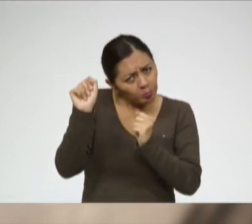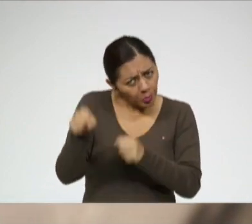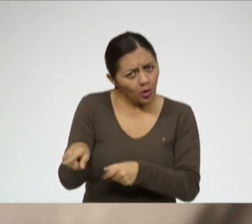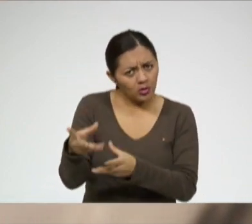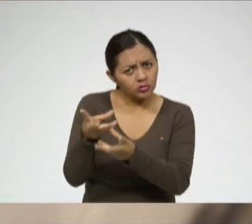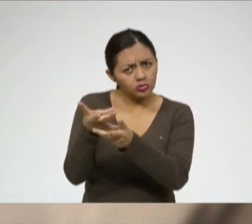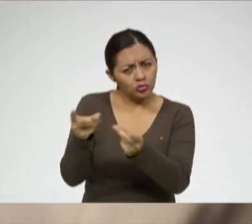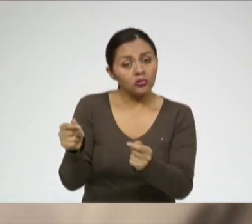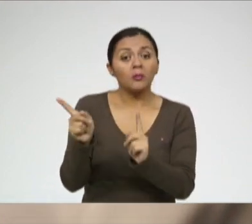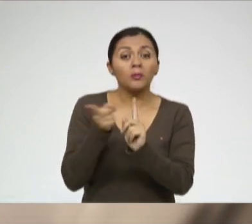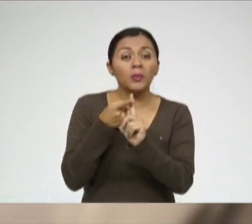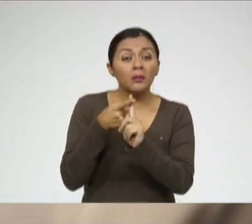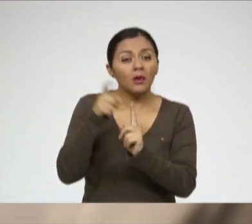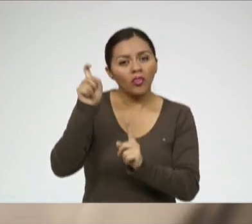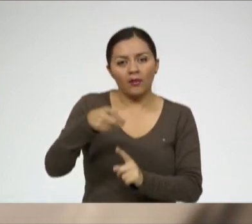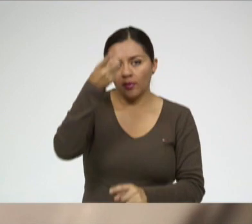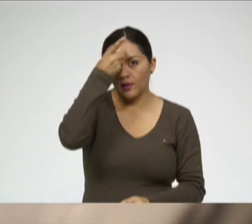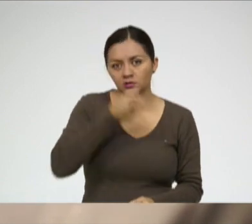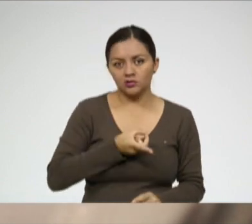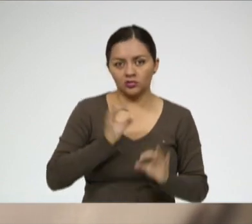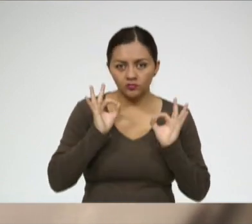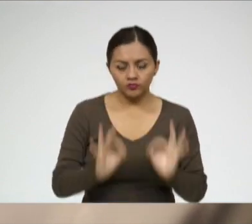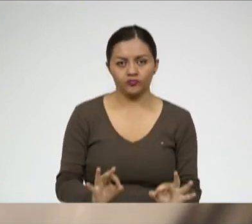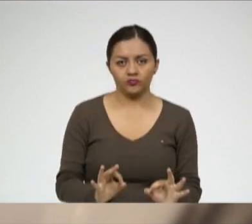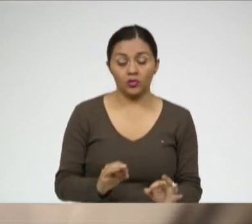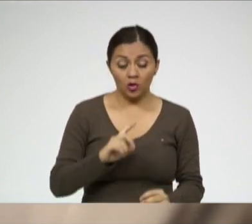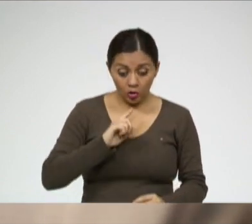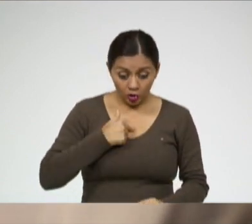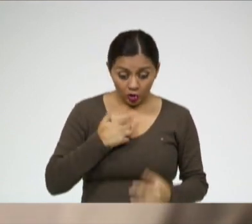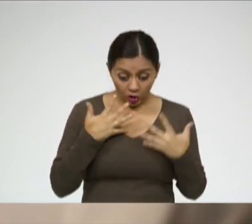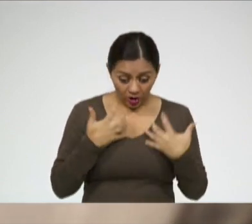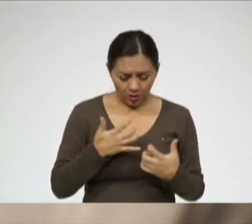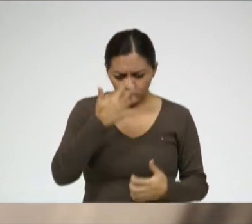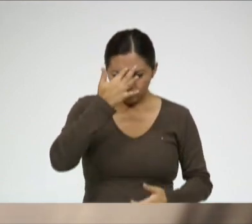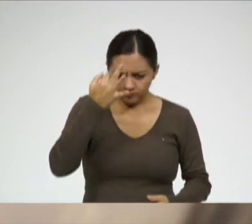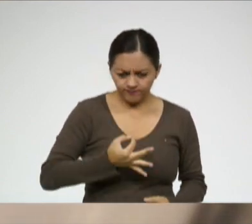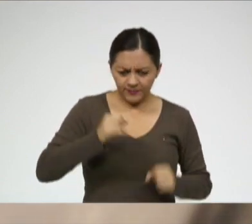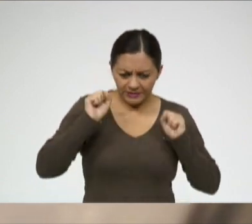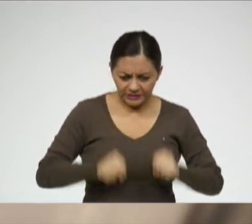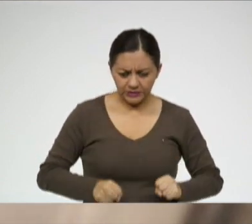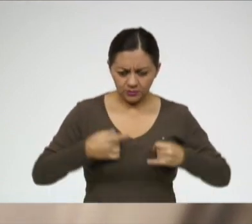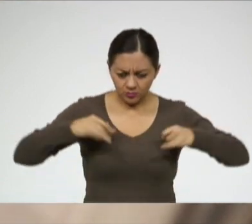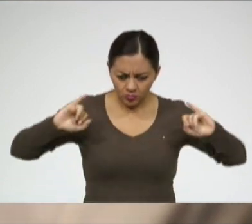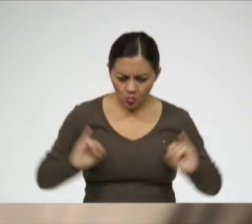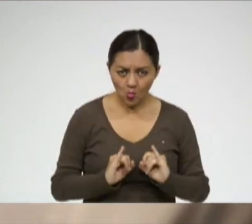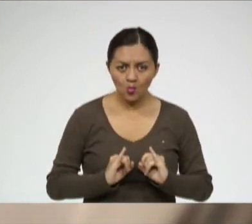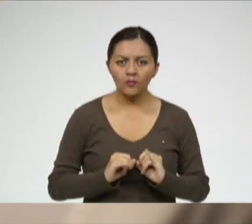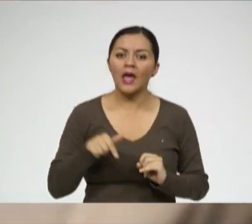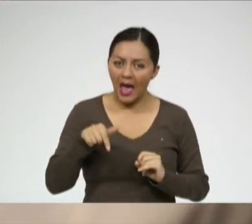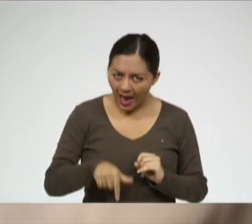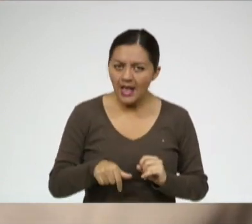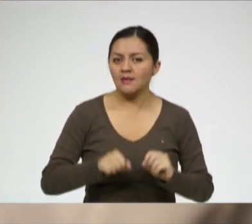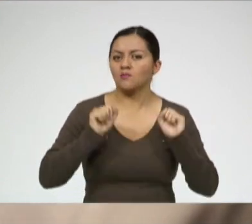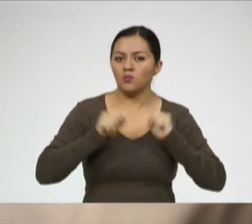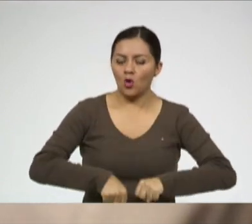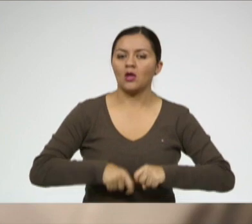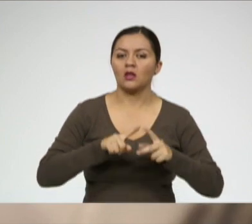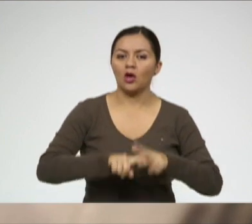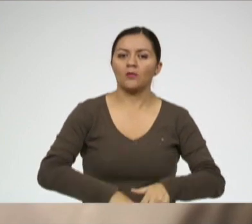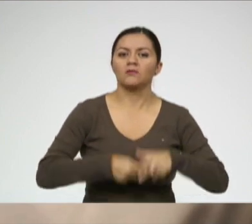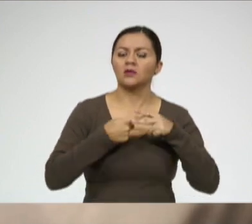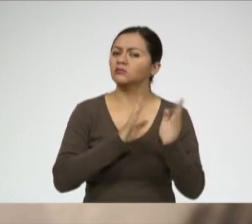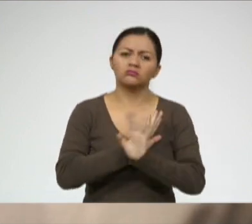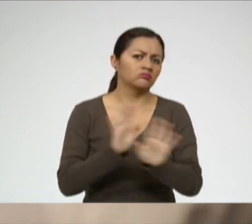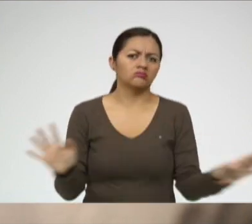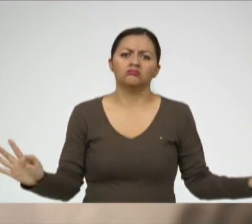primero de fuerza de voluntad. El rato que él dice quiero bajar y pone de empeño en el querer bajar es algo que simplemente tú te